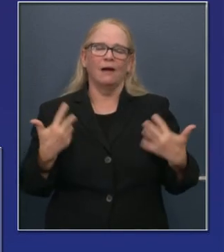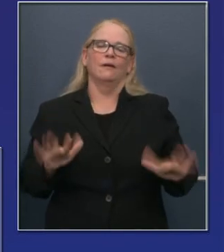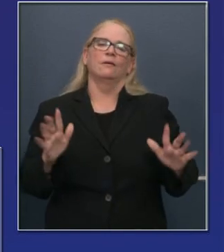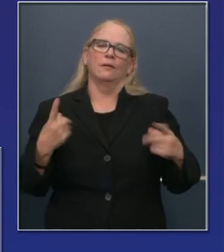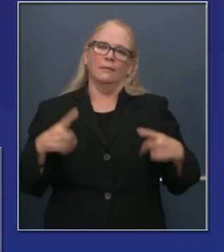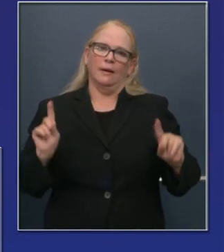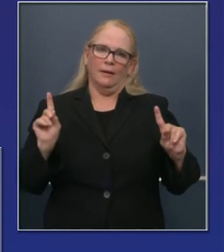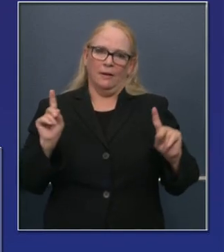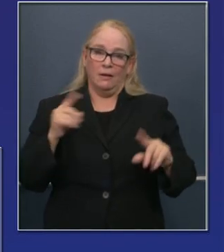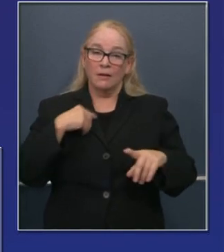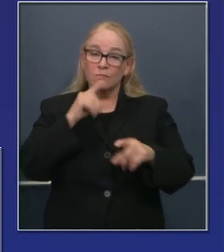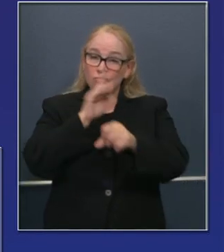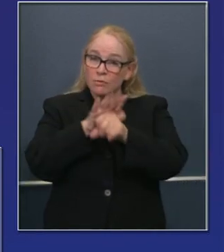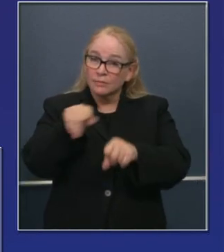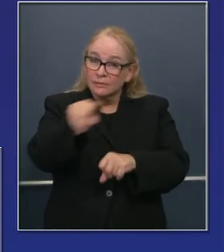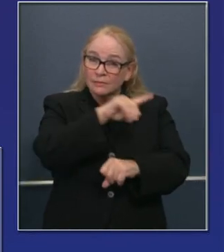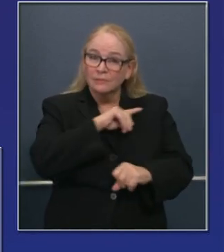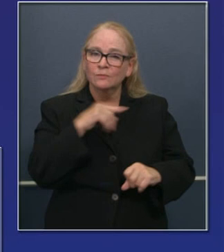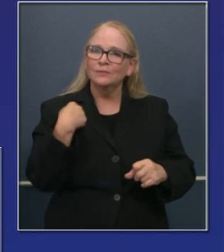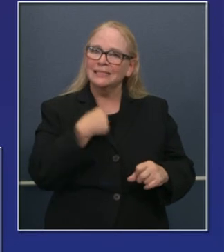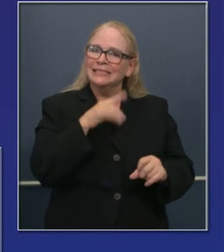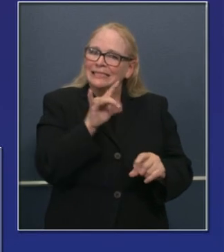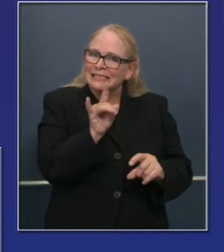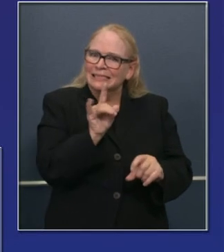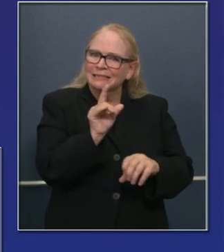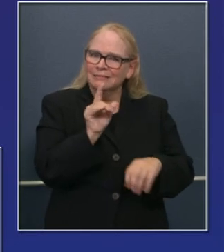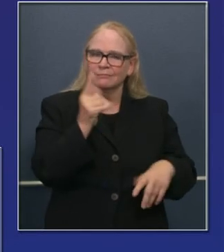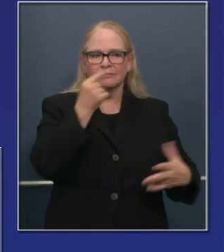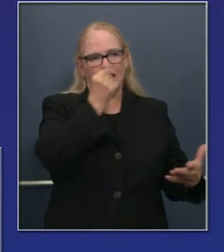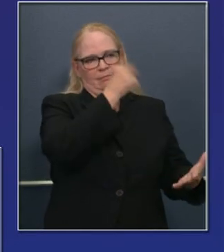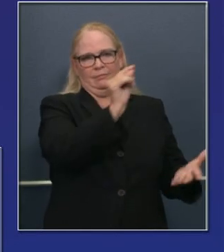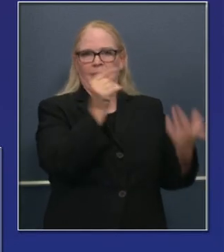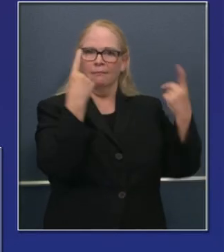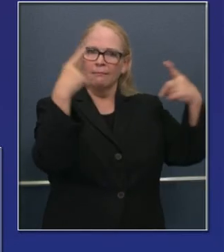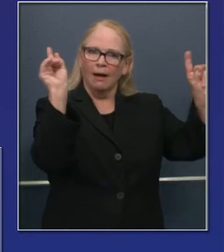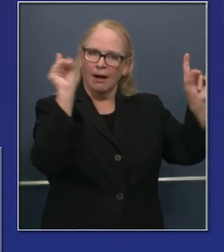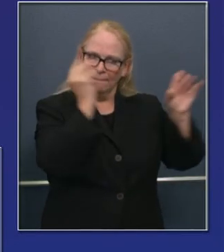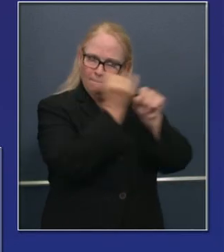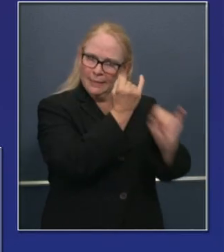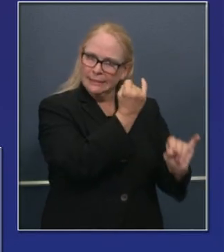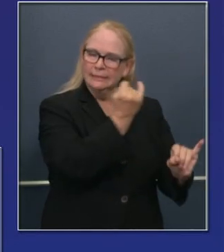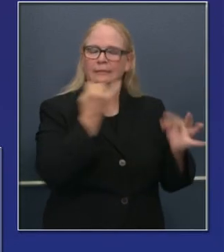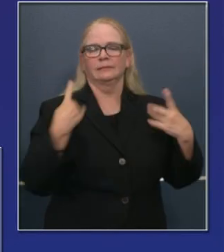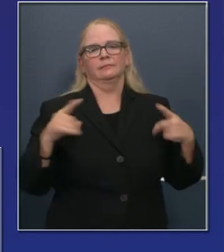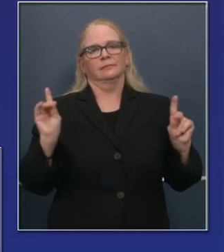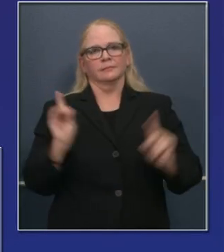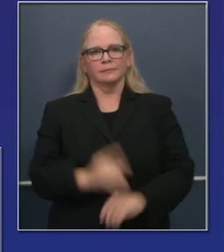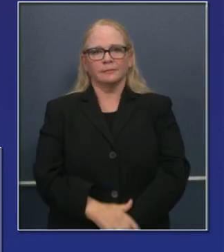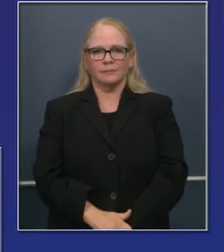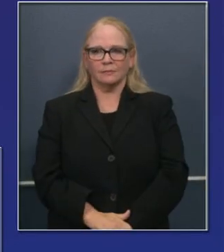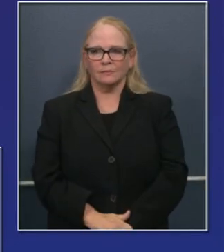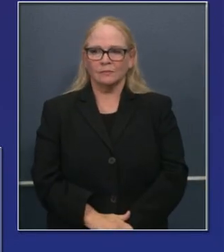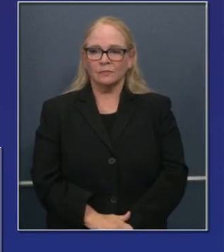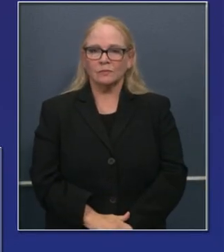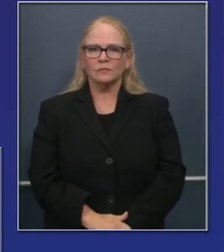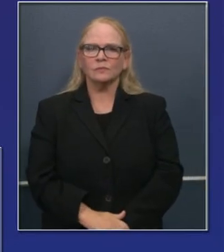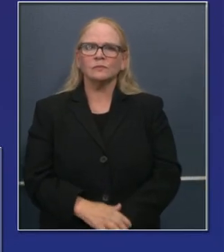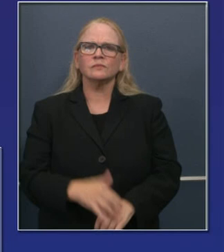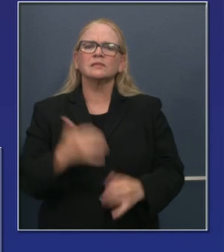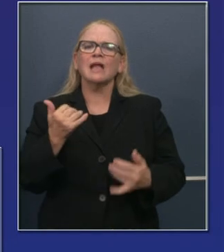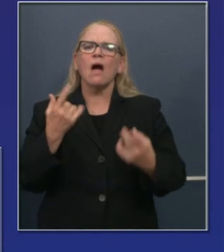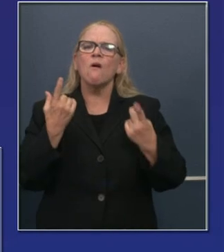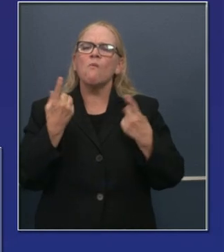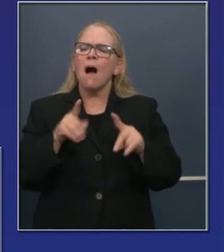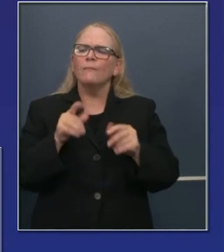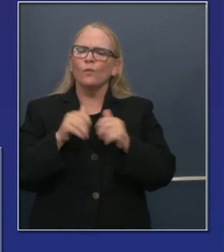número de casos pendientes, trabajamos arduamente para el fin de semana y eso logramos. Entonces, ahora, ¿qué sucederá